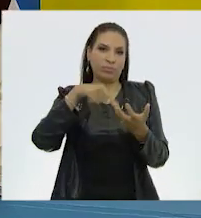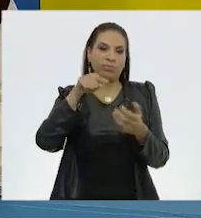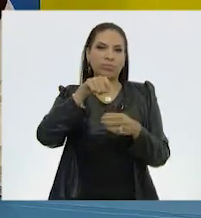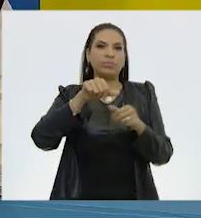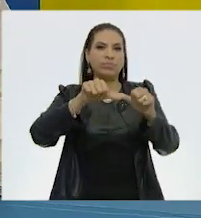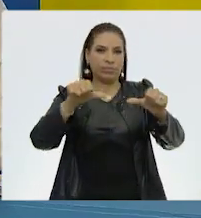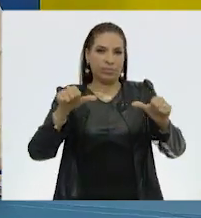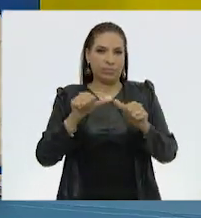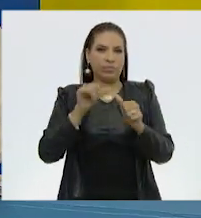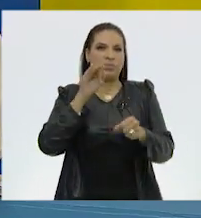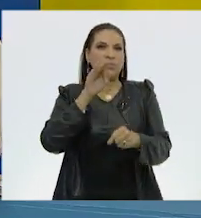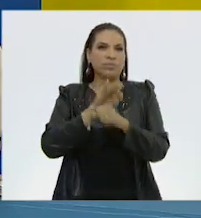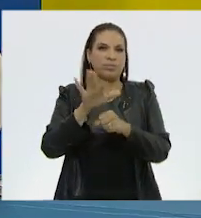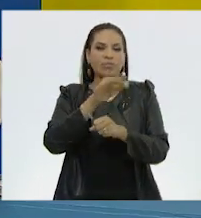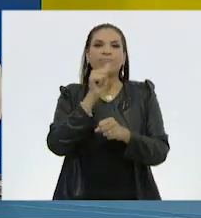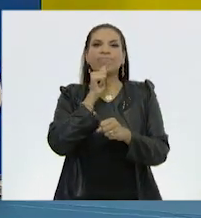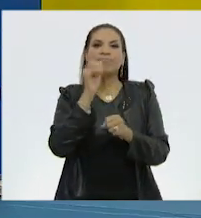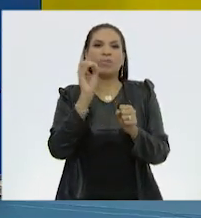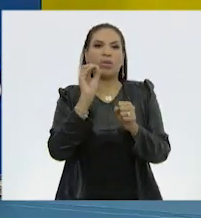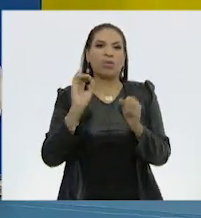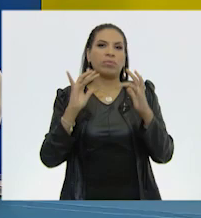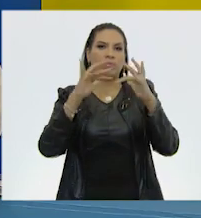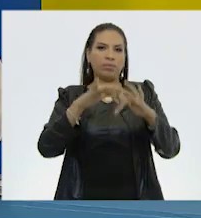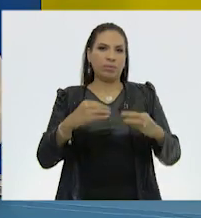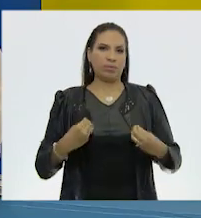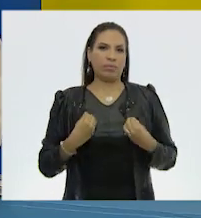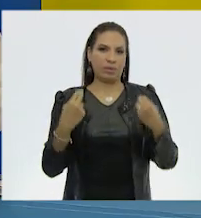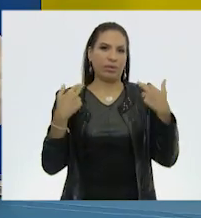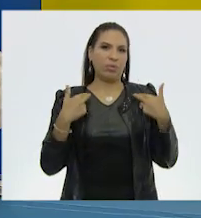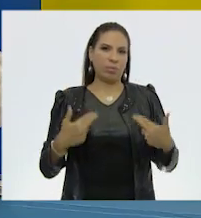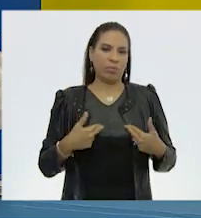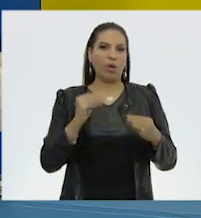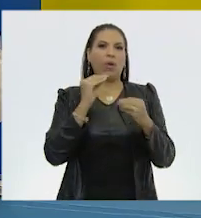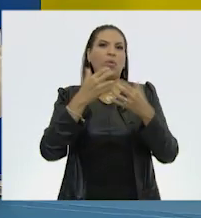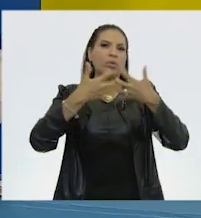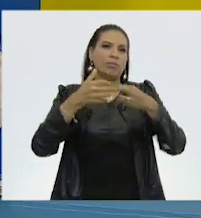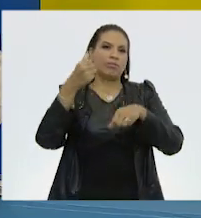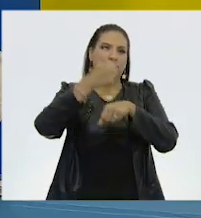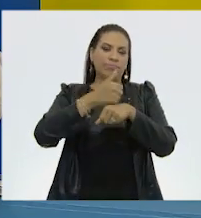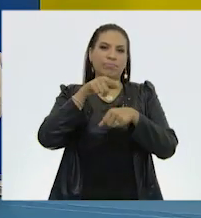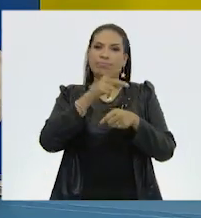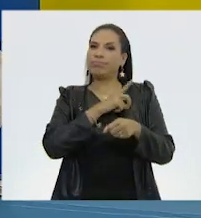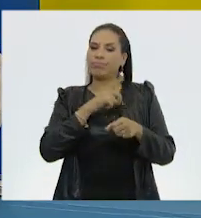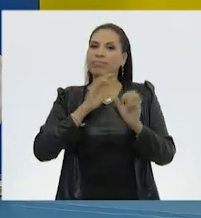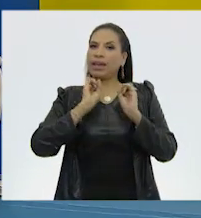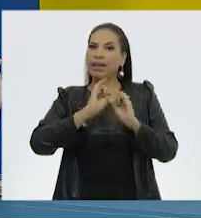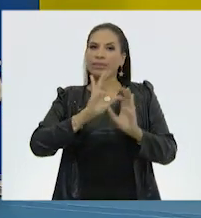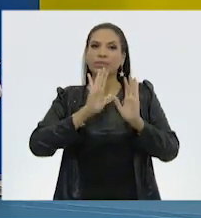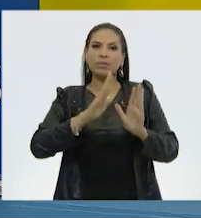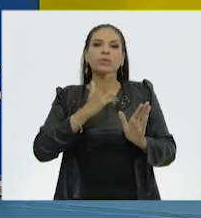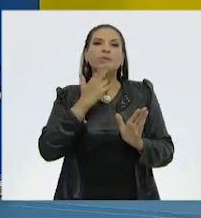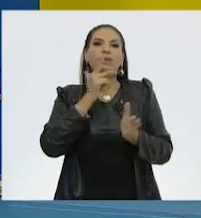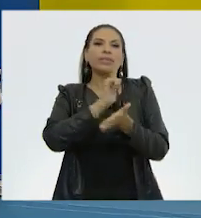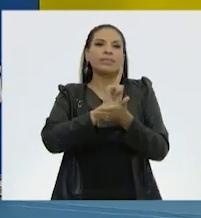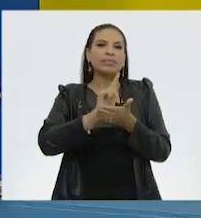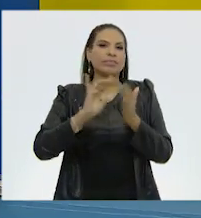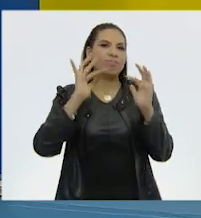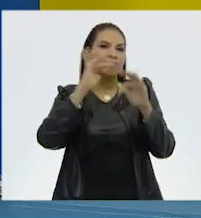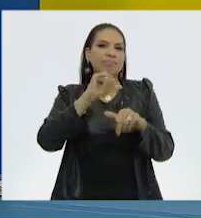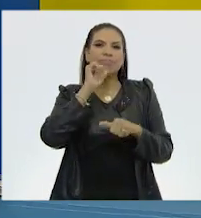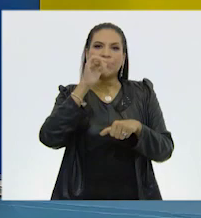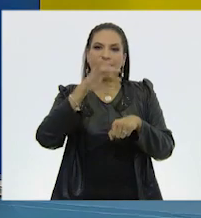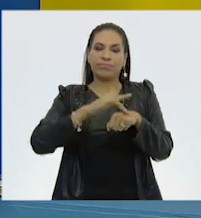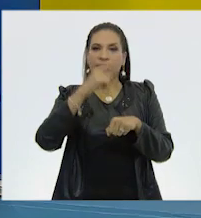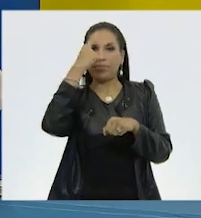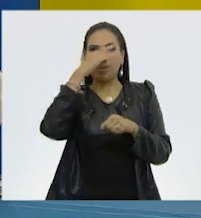estas áreas naturales aún no han sido invadidas por los humanos y es necesario conservarlas así, limpias, intactas y